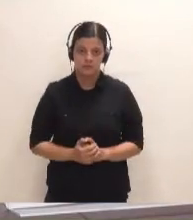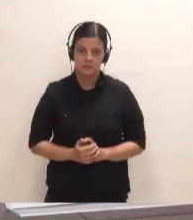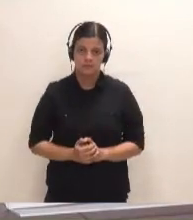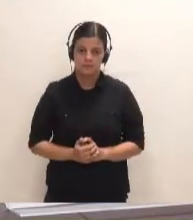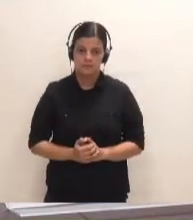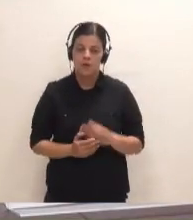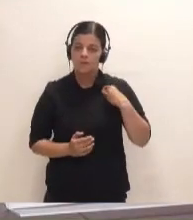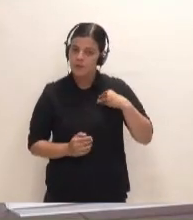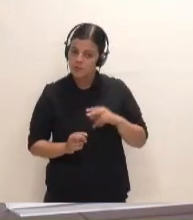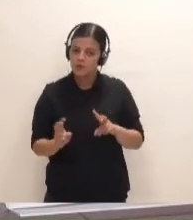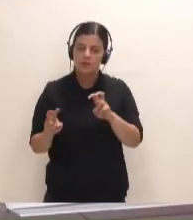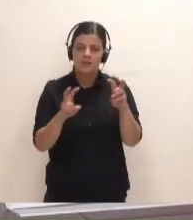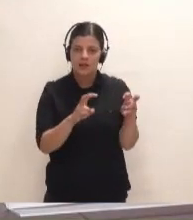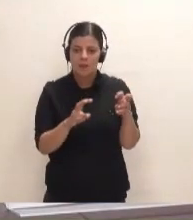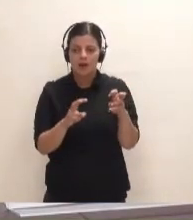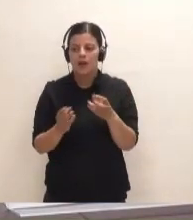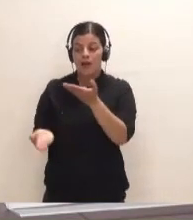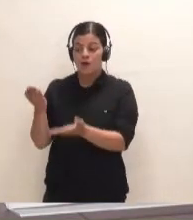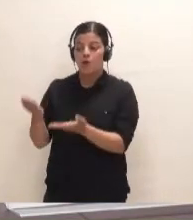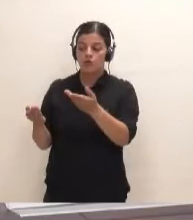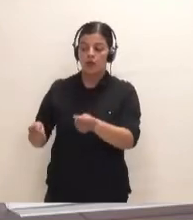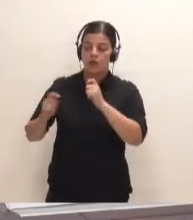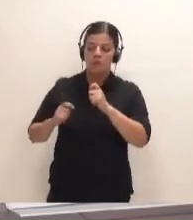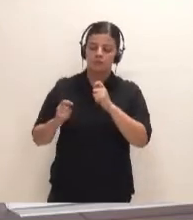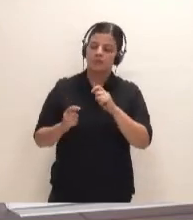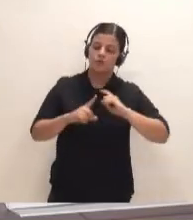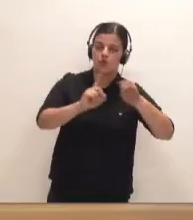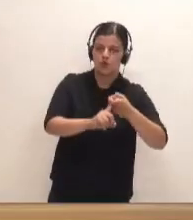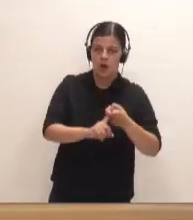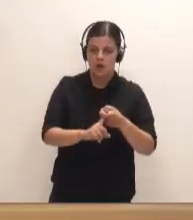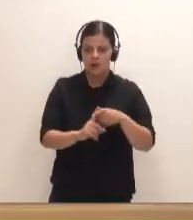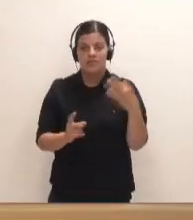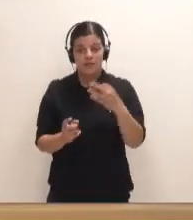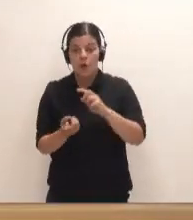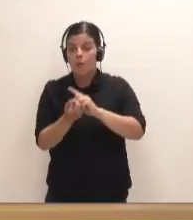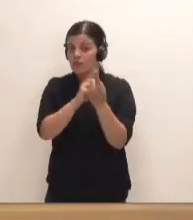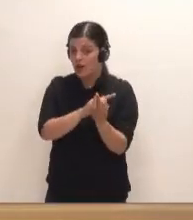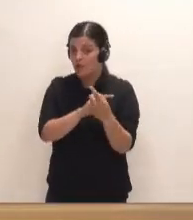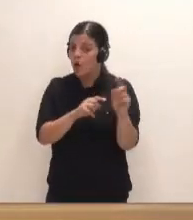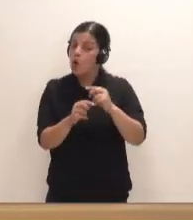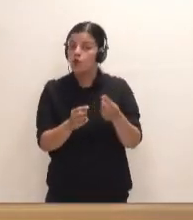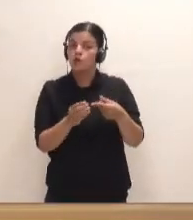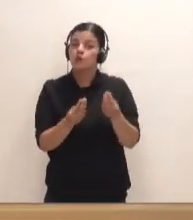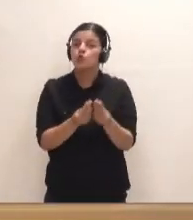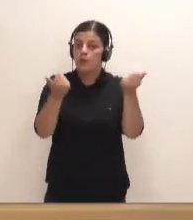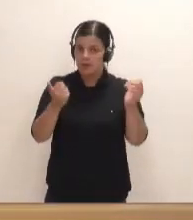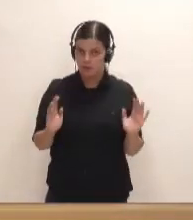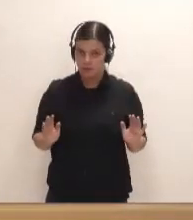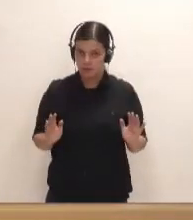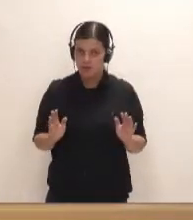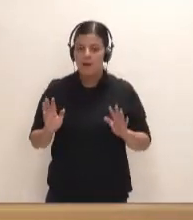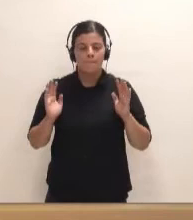las cuestiones que plantean esas evaluaciones ambientales que tienen que ser o modificadas o suprimidas. Pero repito,